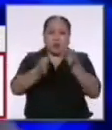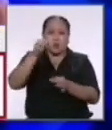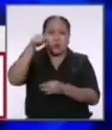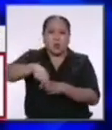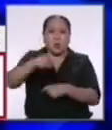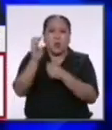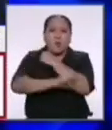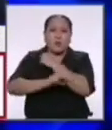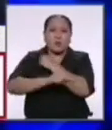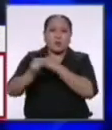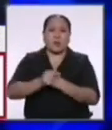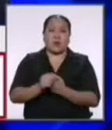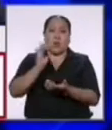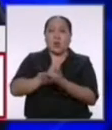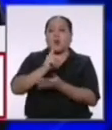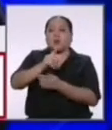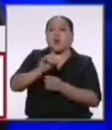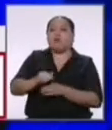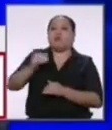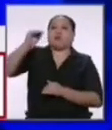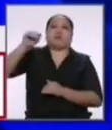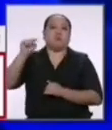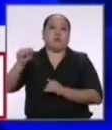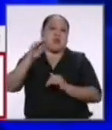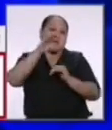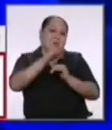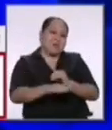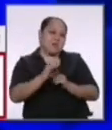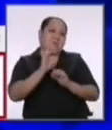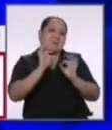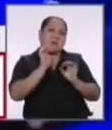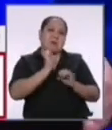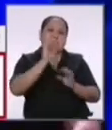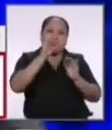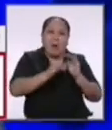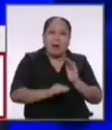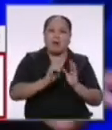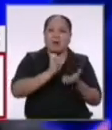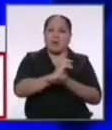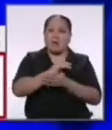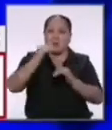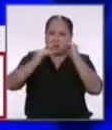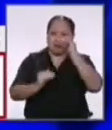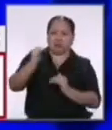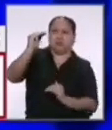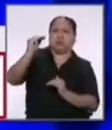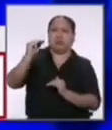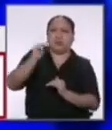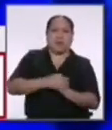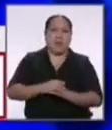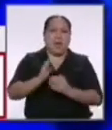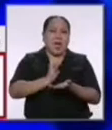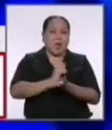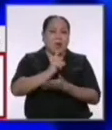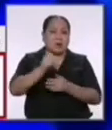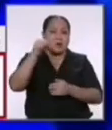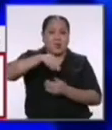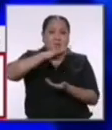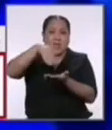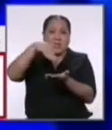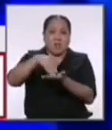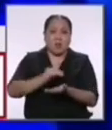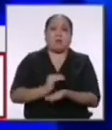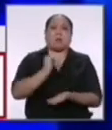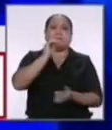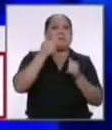en un país en donde hay una educación de primer nivel para algunos y otra de un nivel más bajo para otros una tremenda brecha entre la educación citaína y la educación que